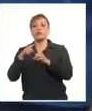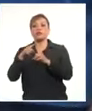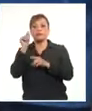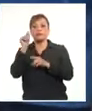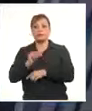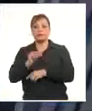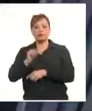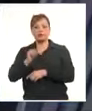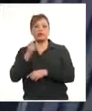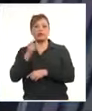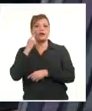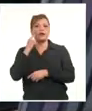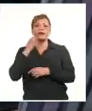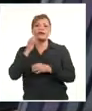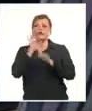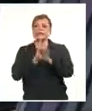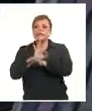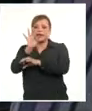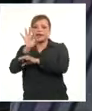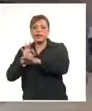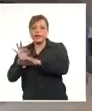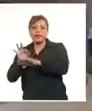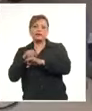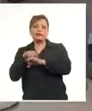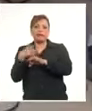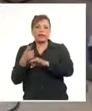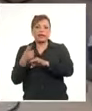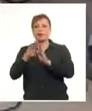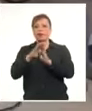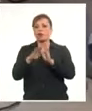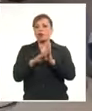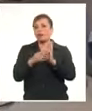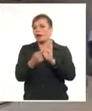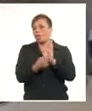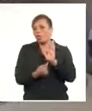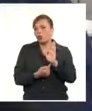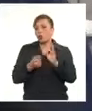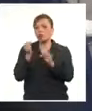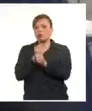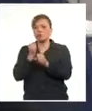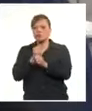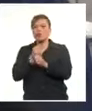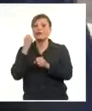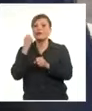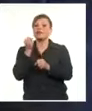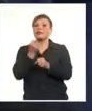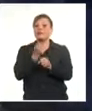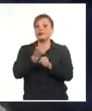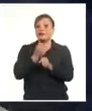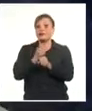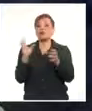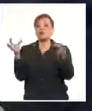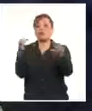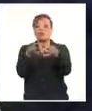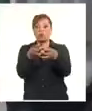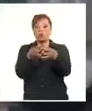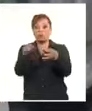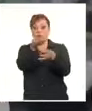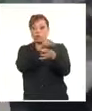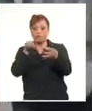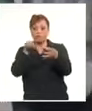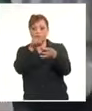ingenieros tecnólogos, ingenieros diseñadores, programadores que trabajan, son 12 los que están trabajando en el equipo, se han